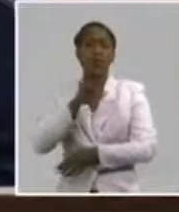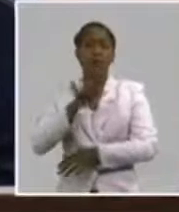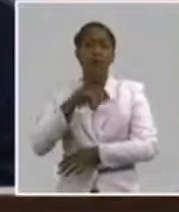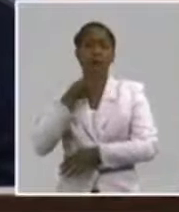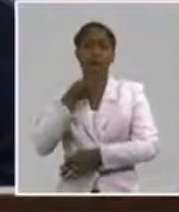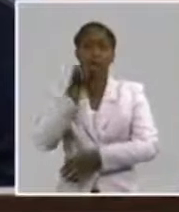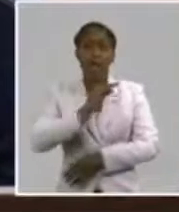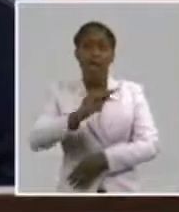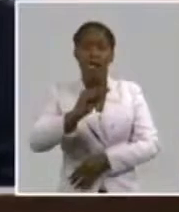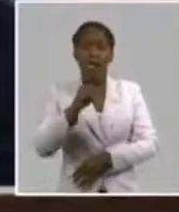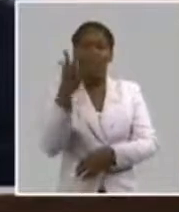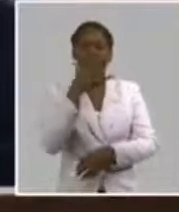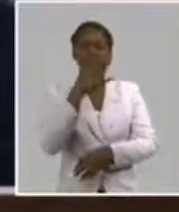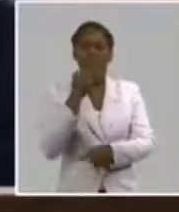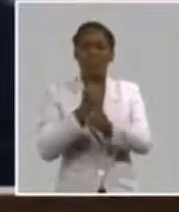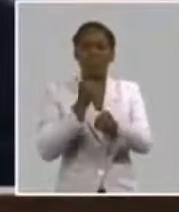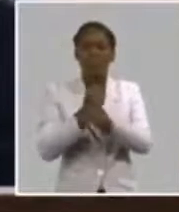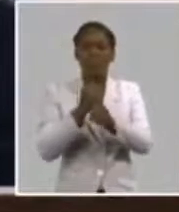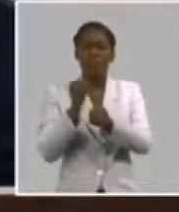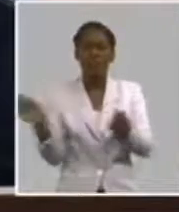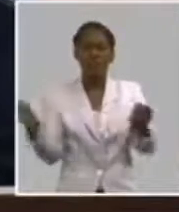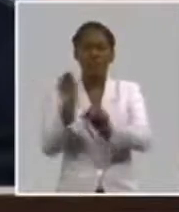Si te crees que eres imprescindible, estás equivocado.